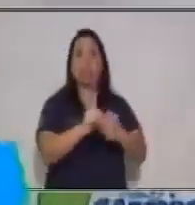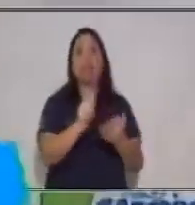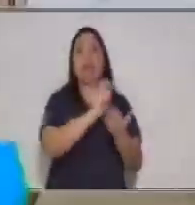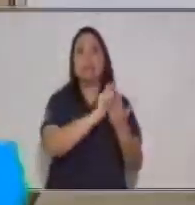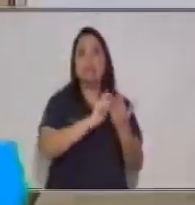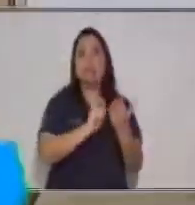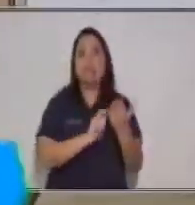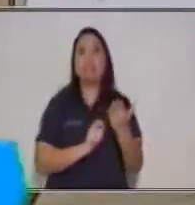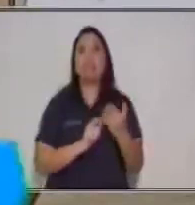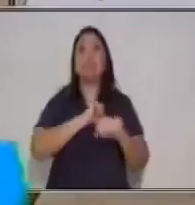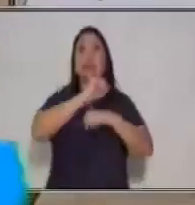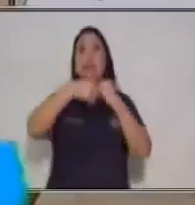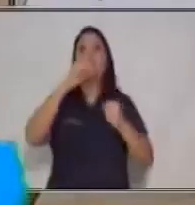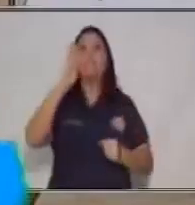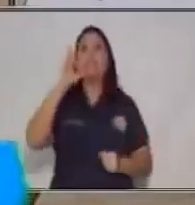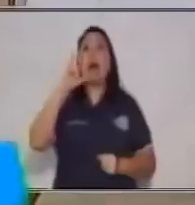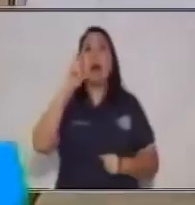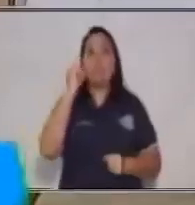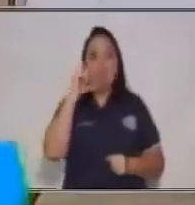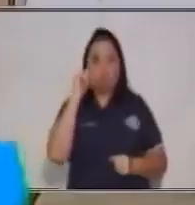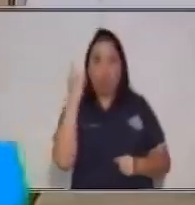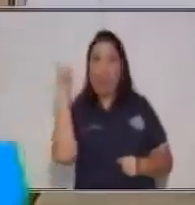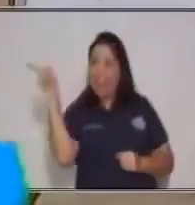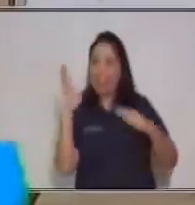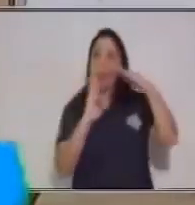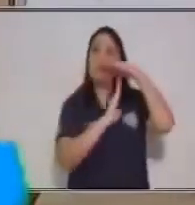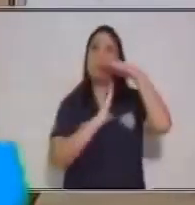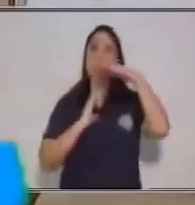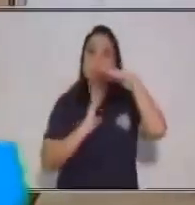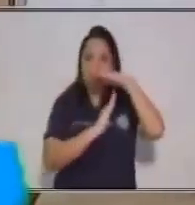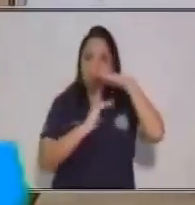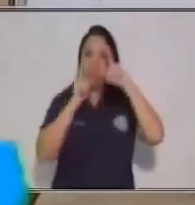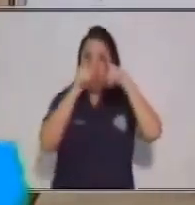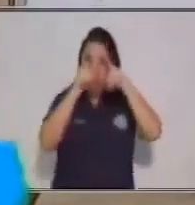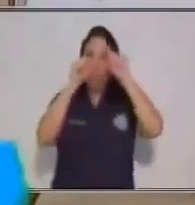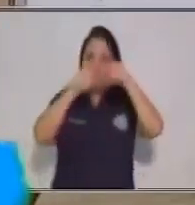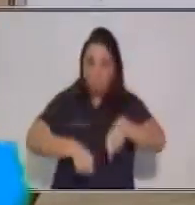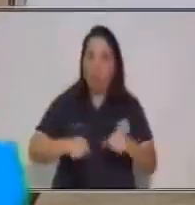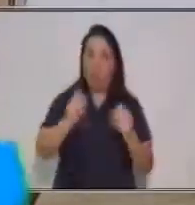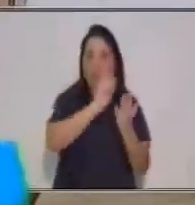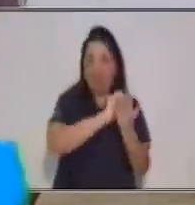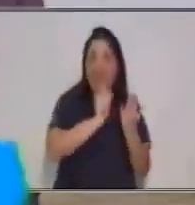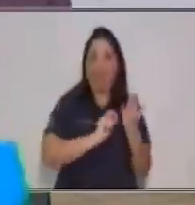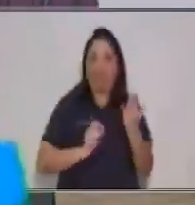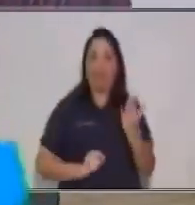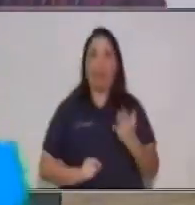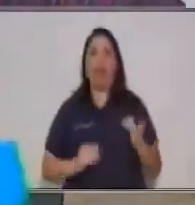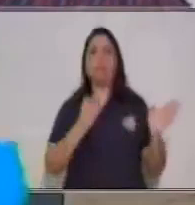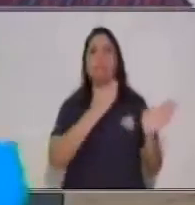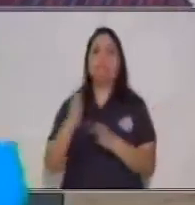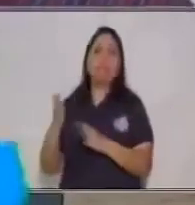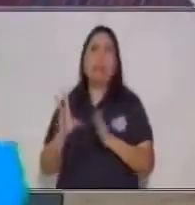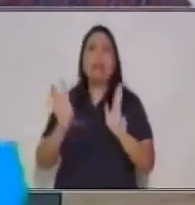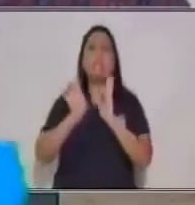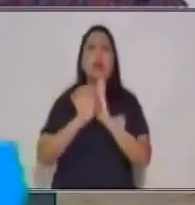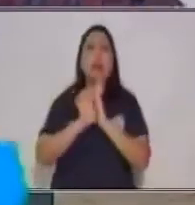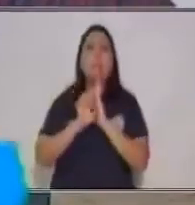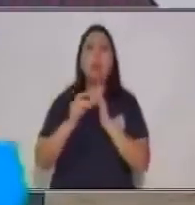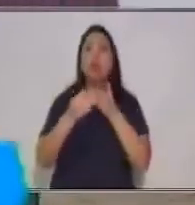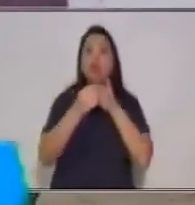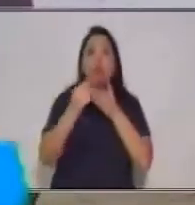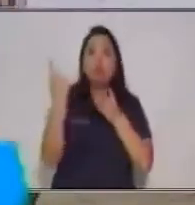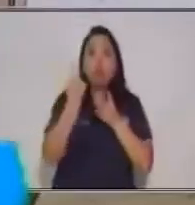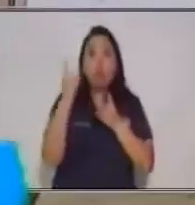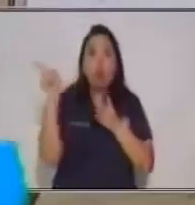informe. Entonces esto te servirá como base para que tú puedas trabajar. Y como te indiqué, no solo para esta guía de autoaprendizaje,